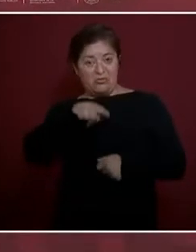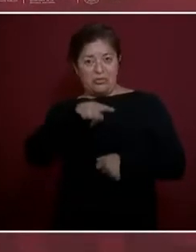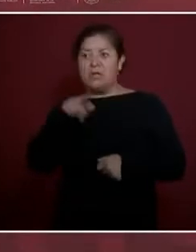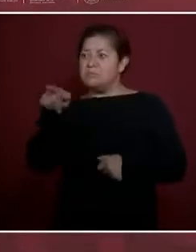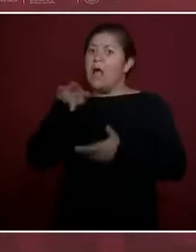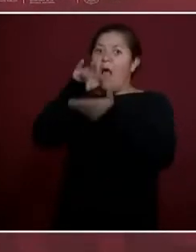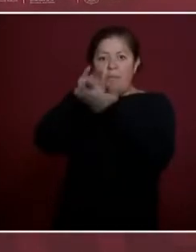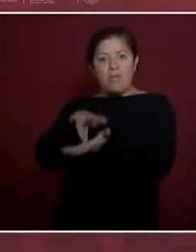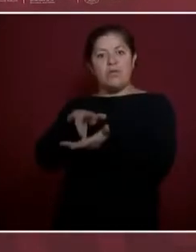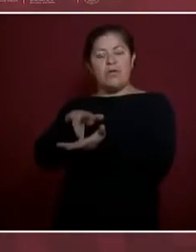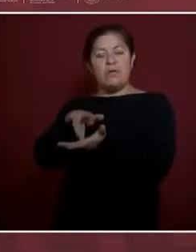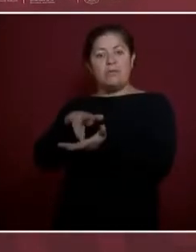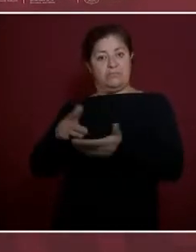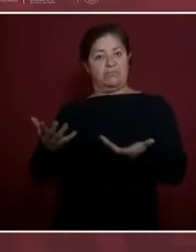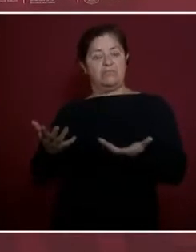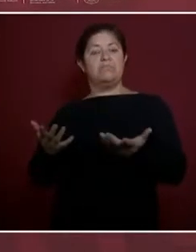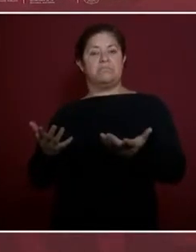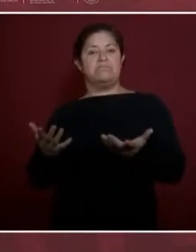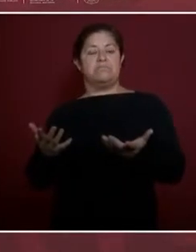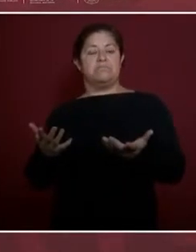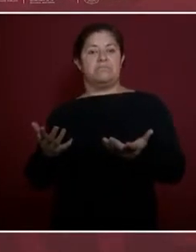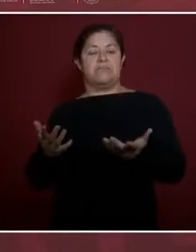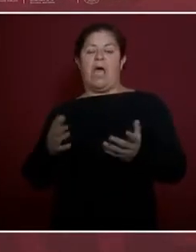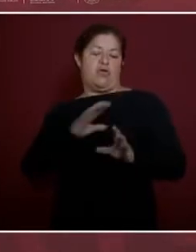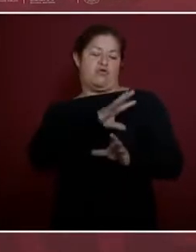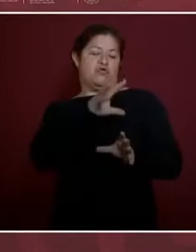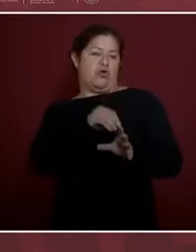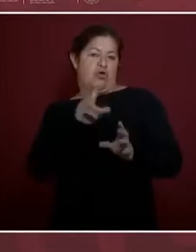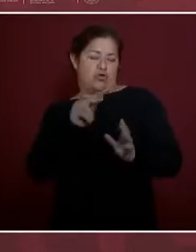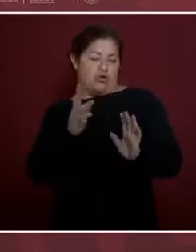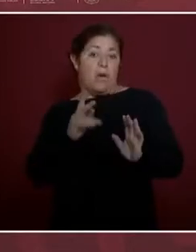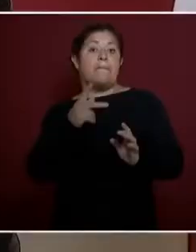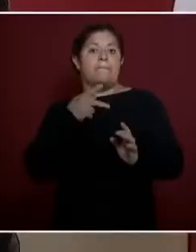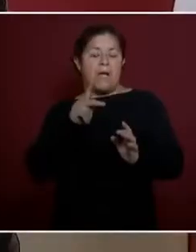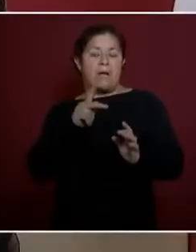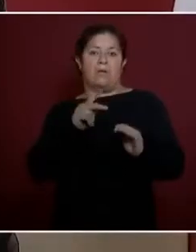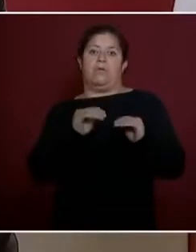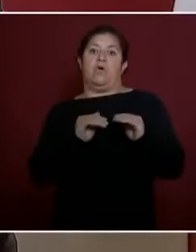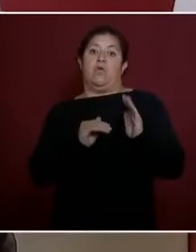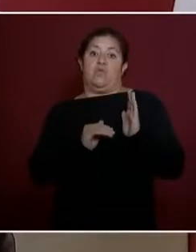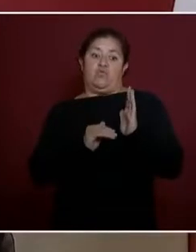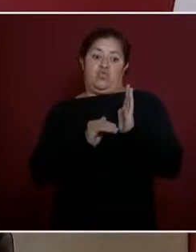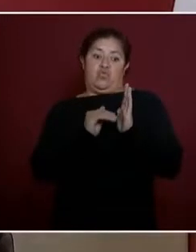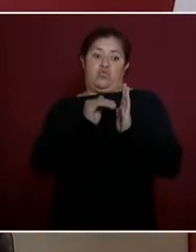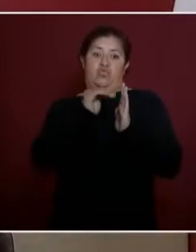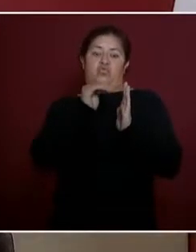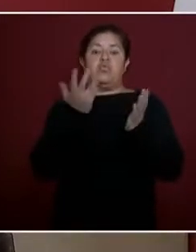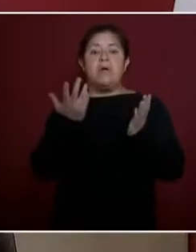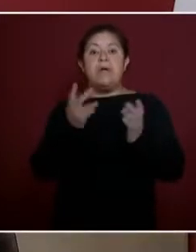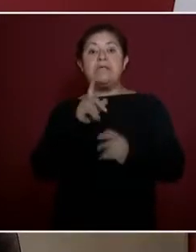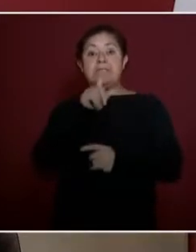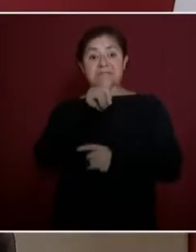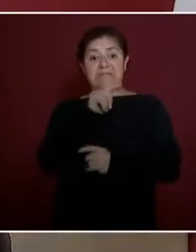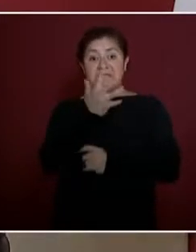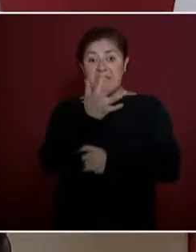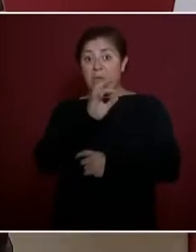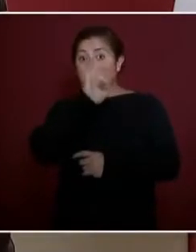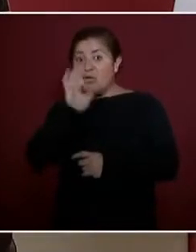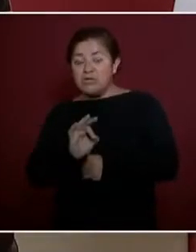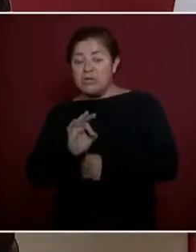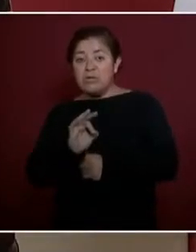apoyen, no todos, pero tiene una aceptación de setenta y cinco por ciento.